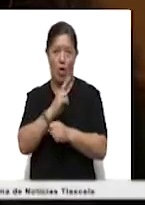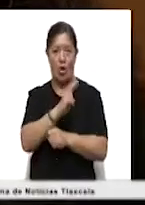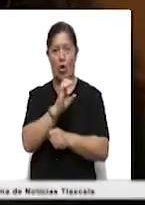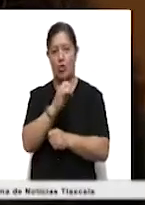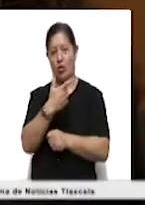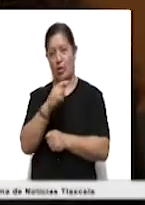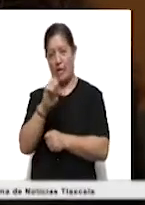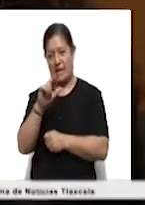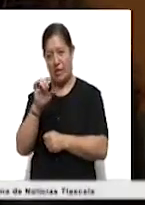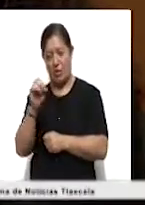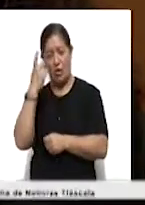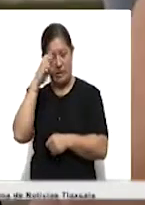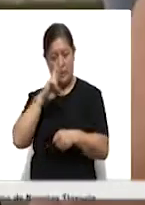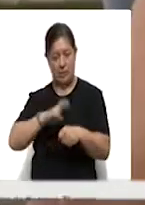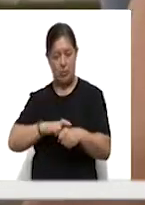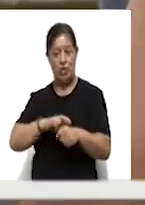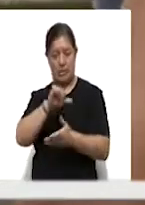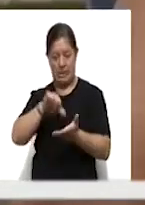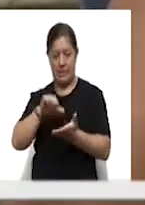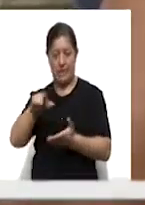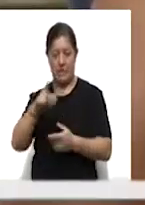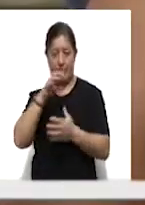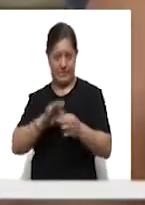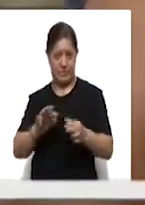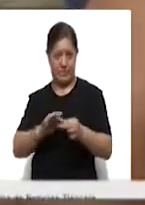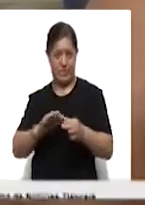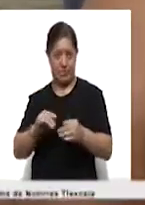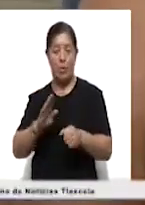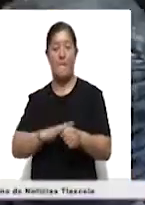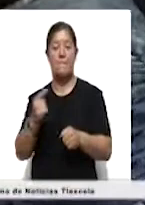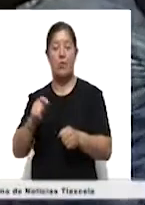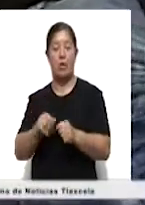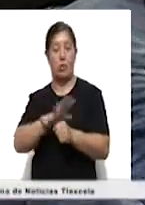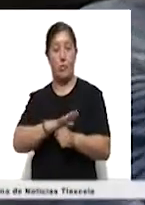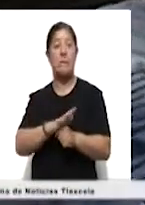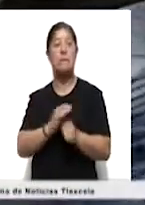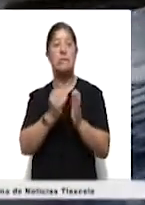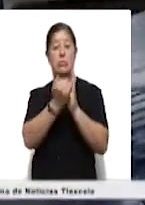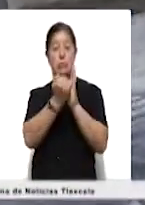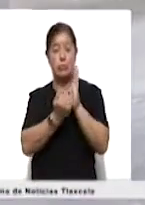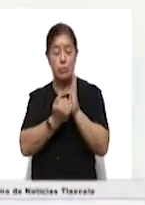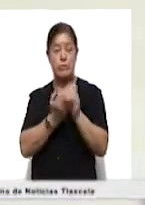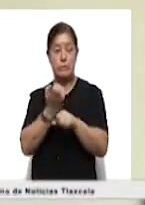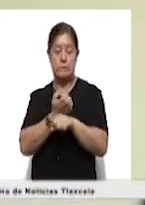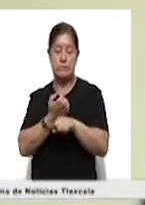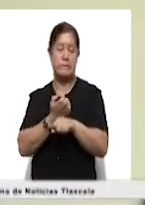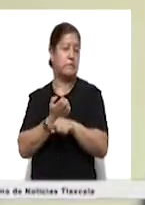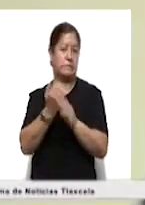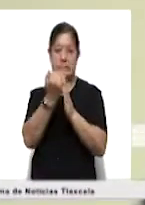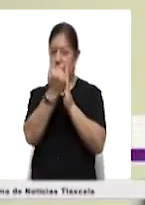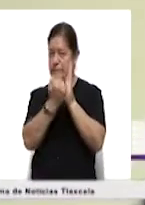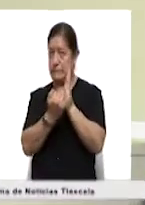Aguilar Tlapale, director del Centro Estatal, explicó que derivado de la pandemia de COVID-19 las reservas de sangre han disminuido. De ahí